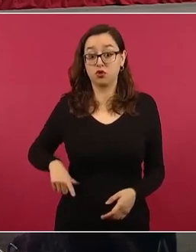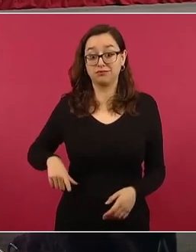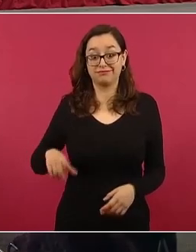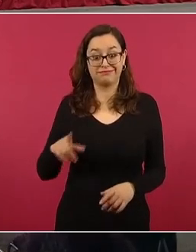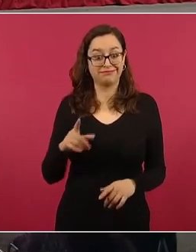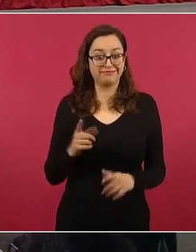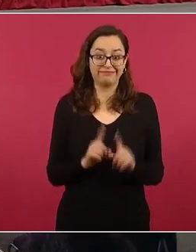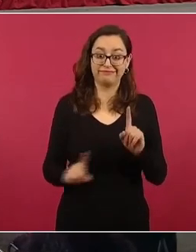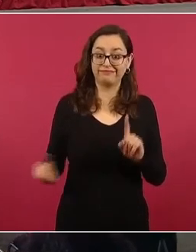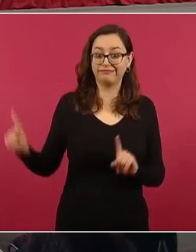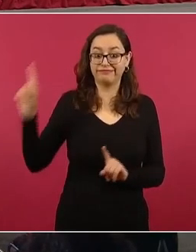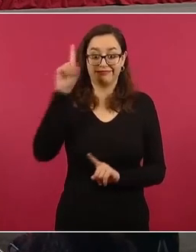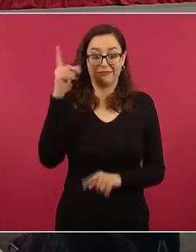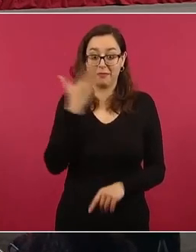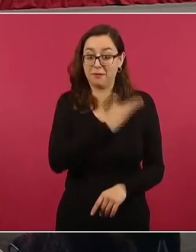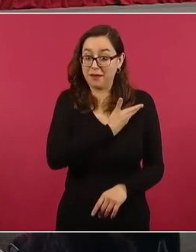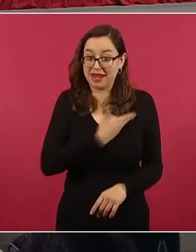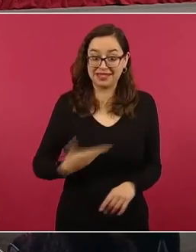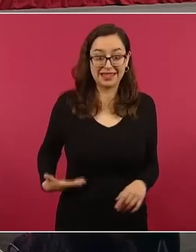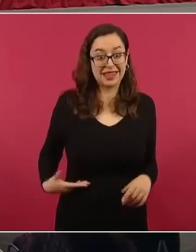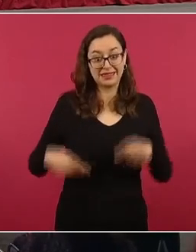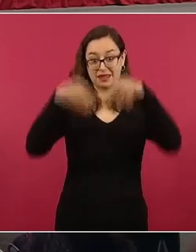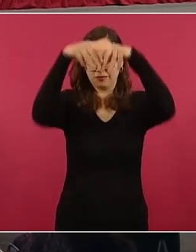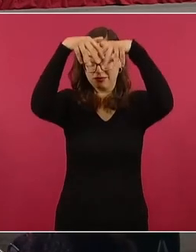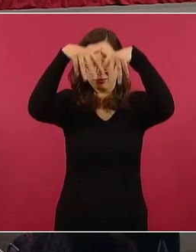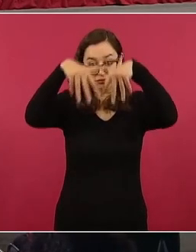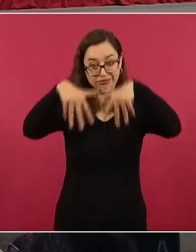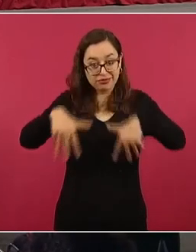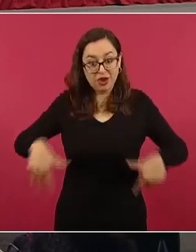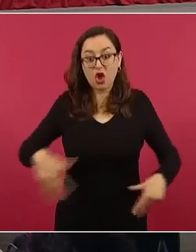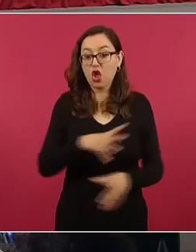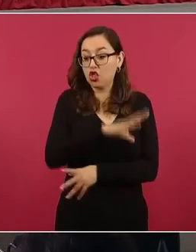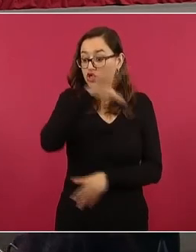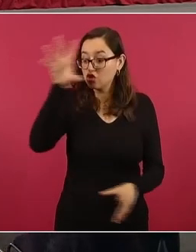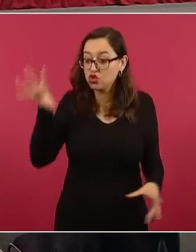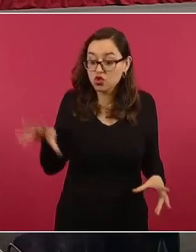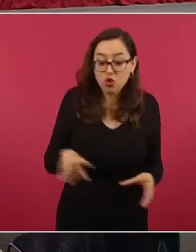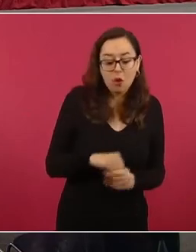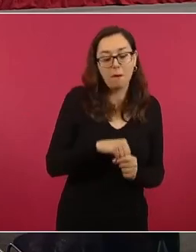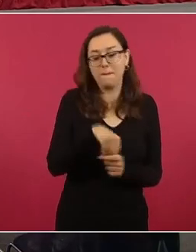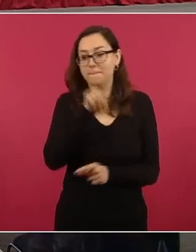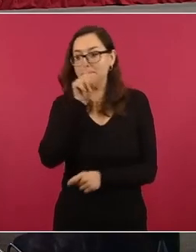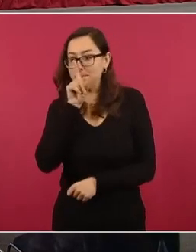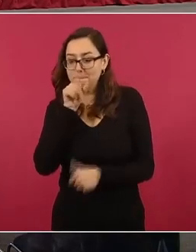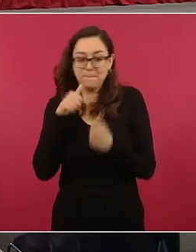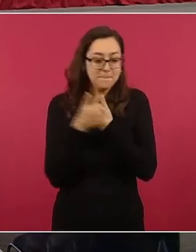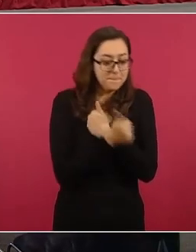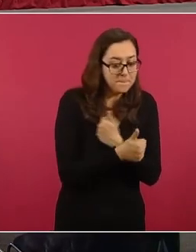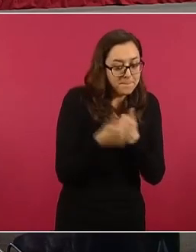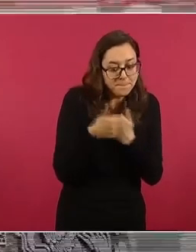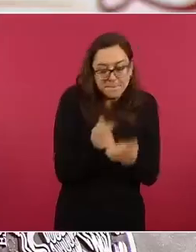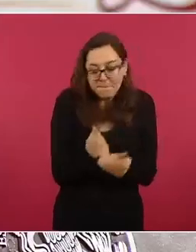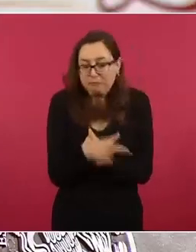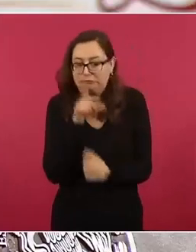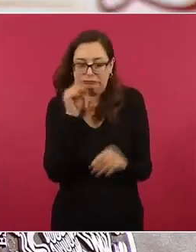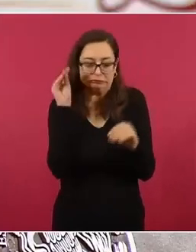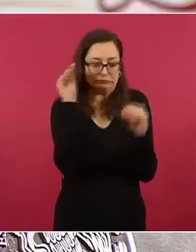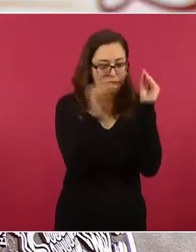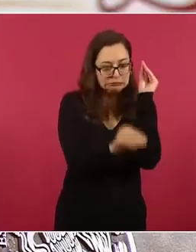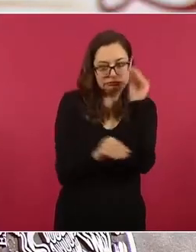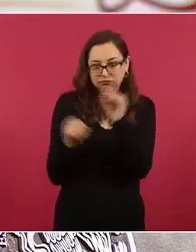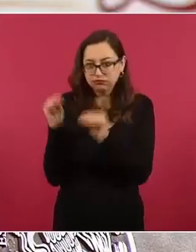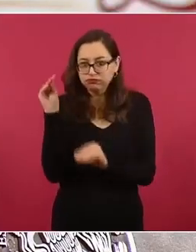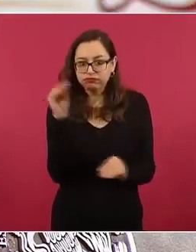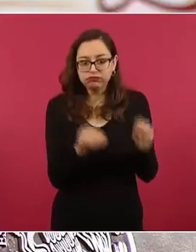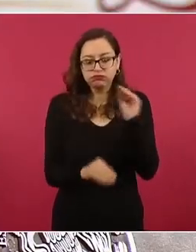hechos, alteró las escenas del crimen, escondió los vínculos de autoridades con el grupo delictivo y su participación con agentes del